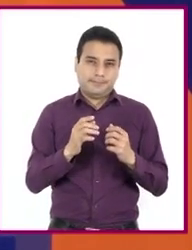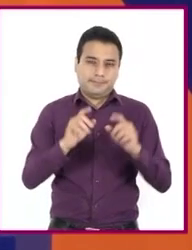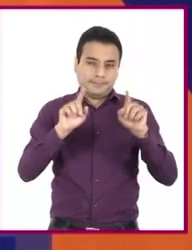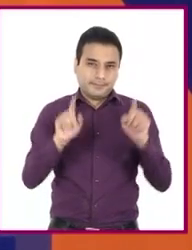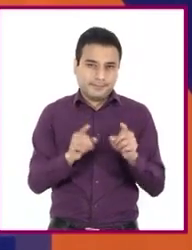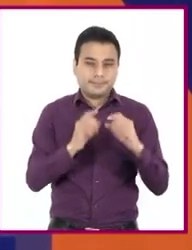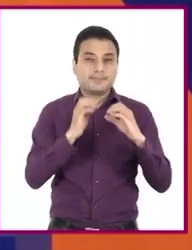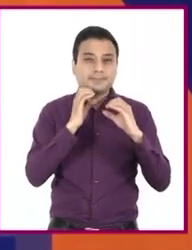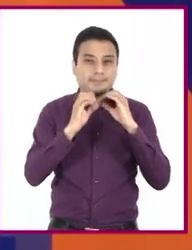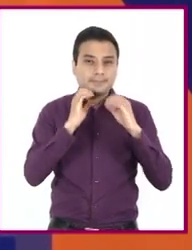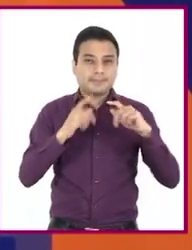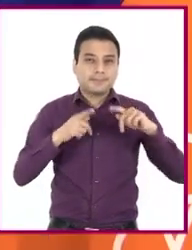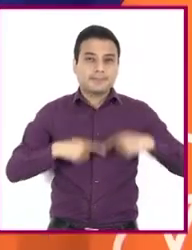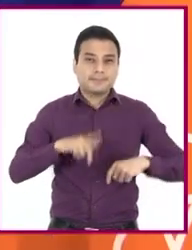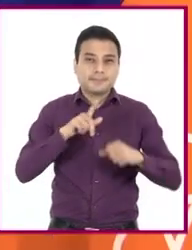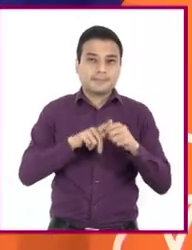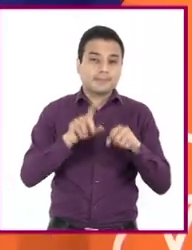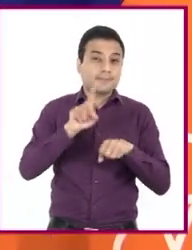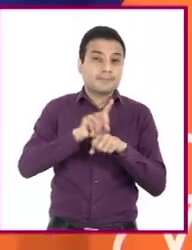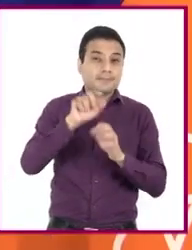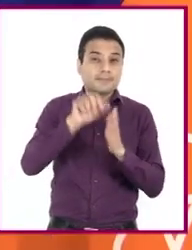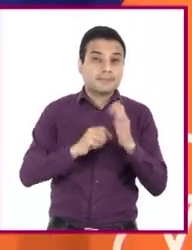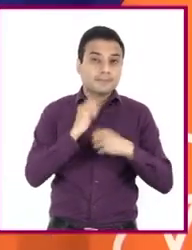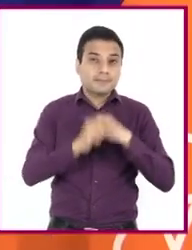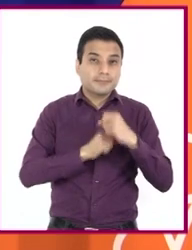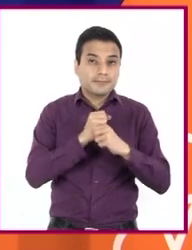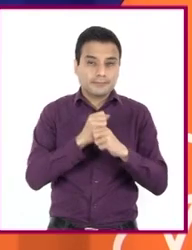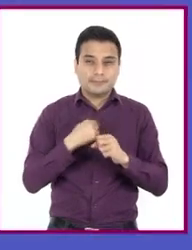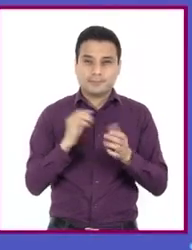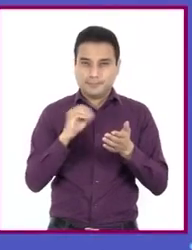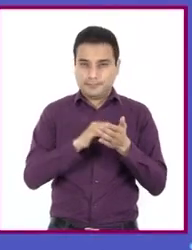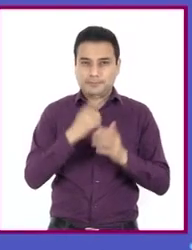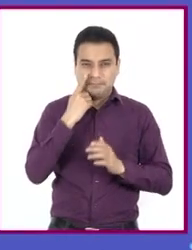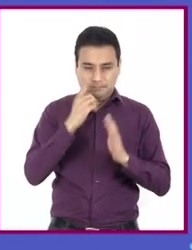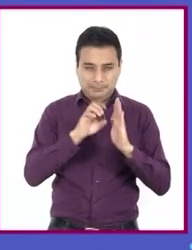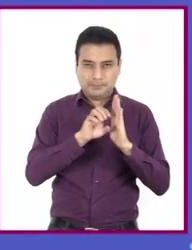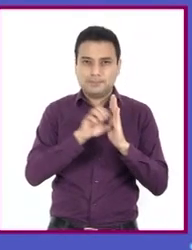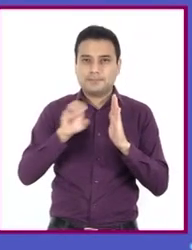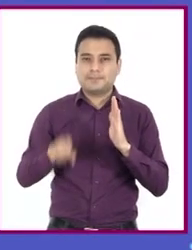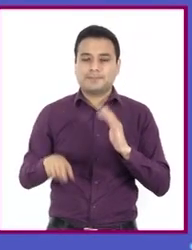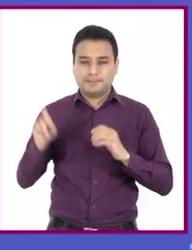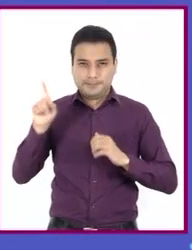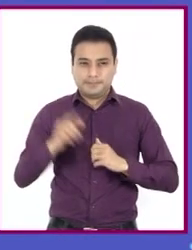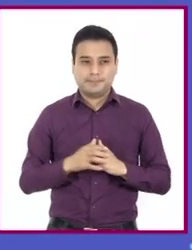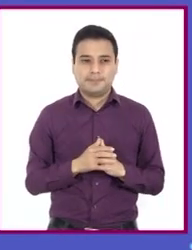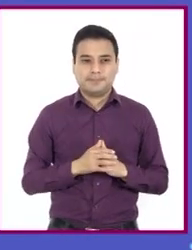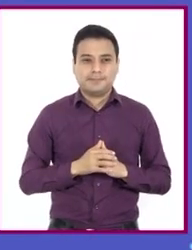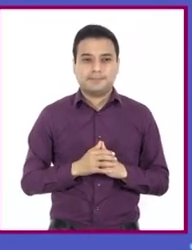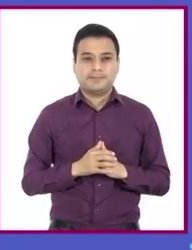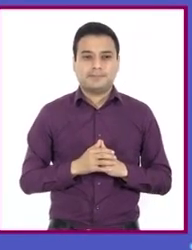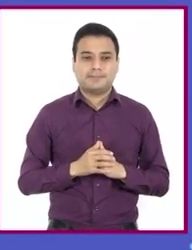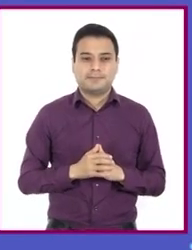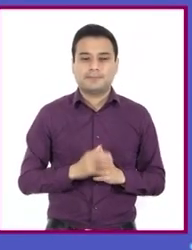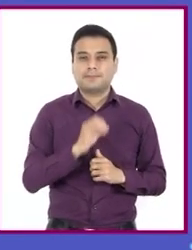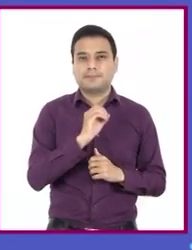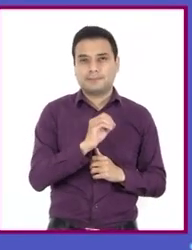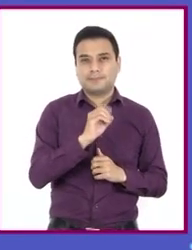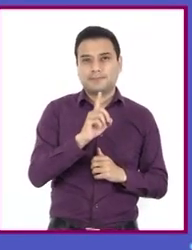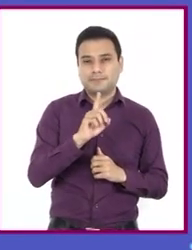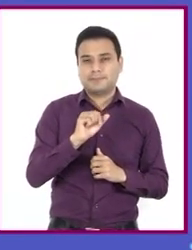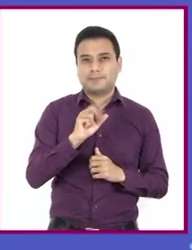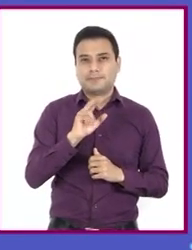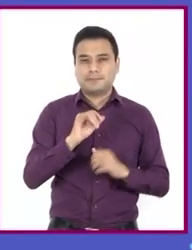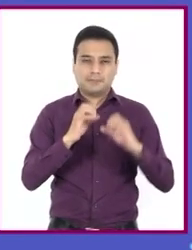el día, el mes y el año. Observen el ejemplo. O. D. Avendaño, comunicación